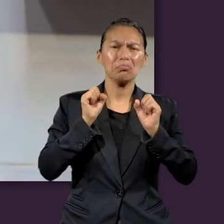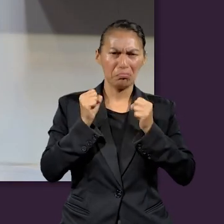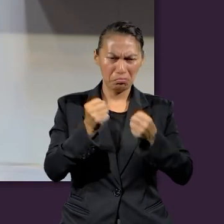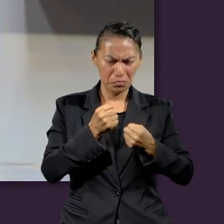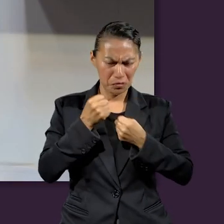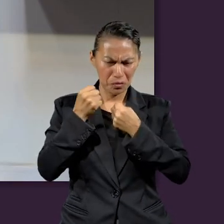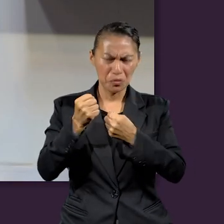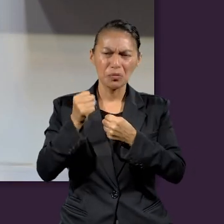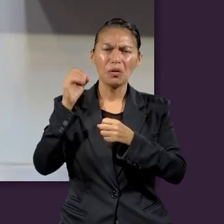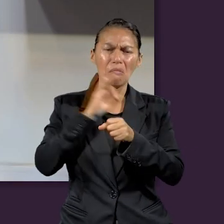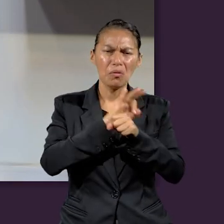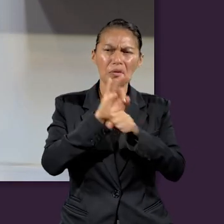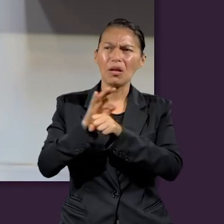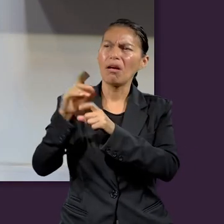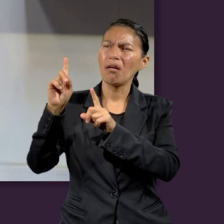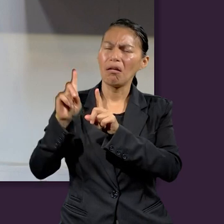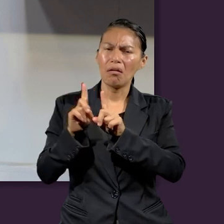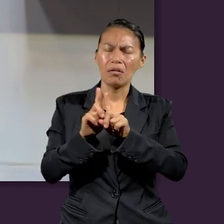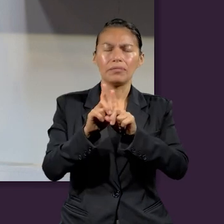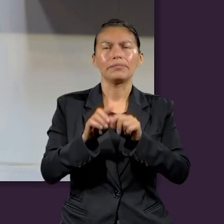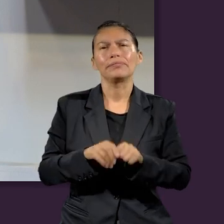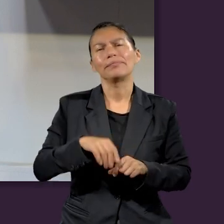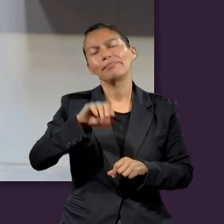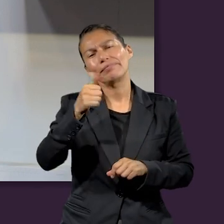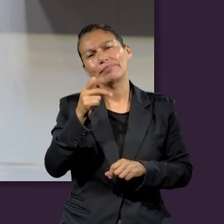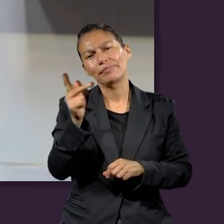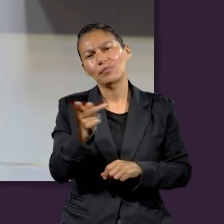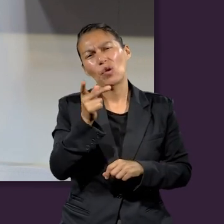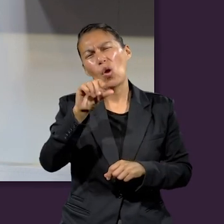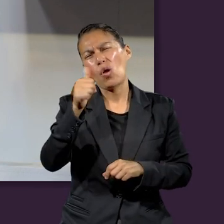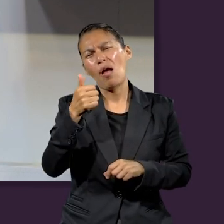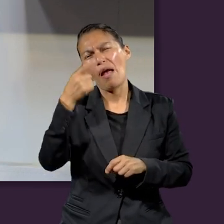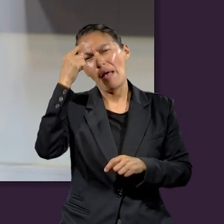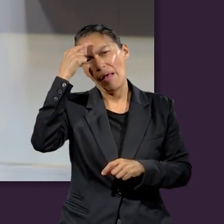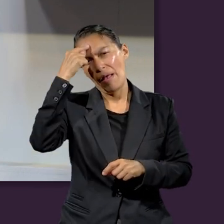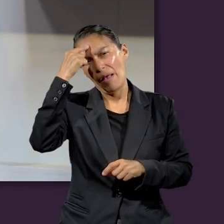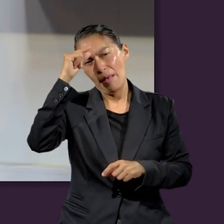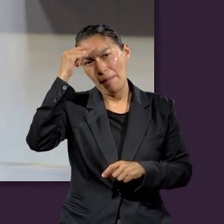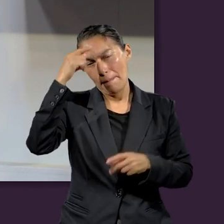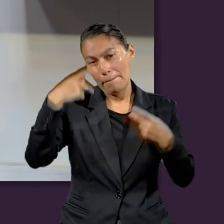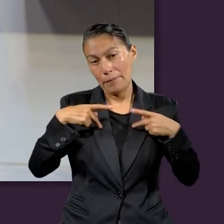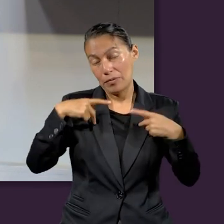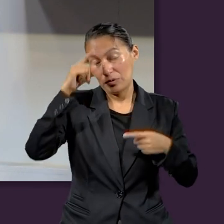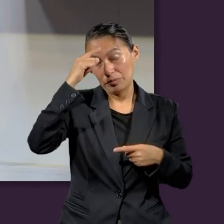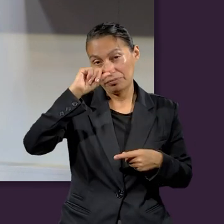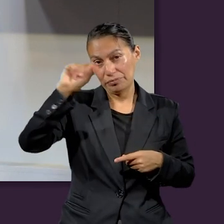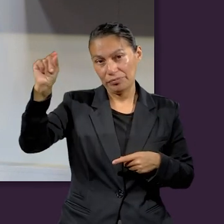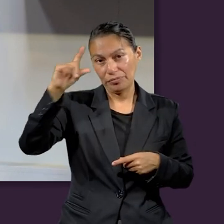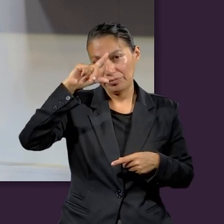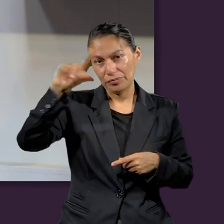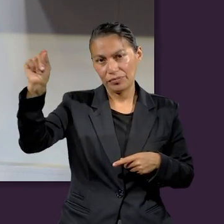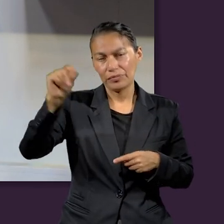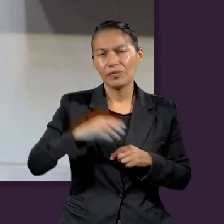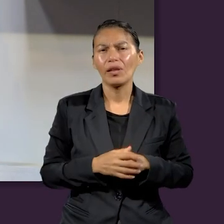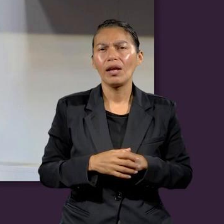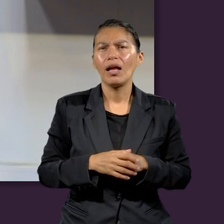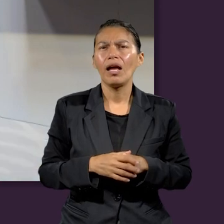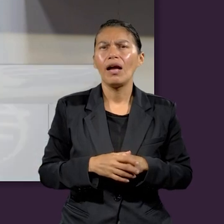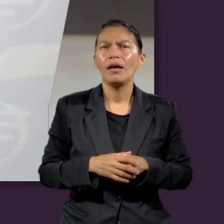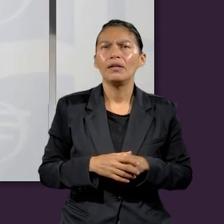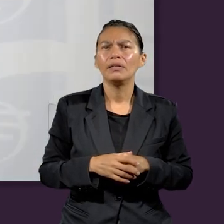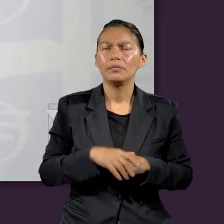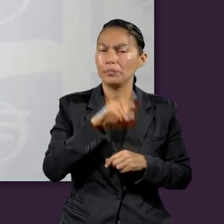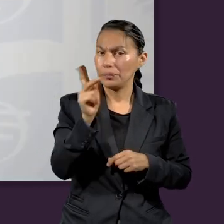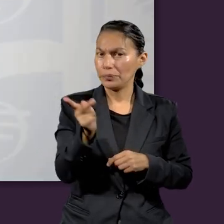otra pregunta acerca de este tema tan importante que tiene que ver con la lección número 6. La pregunta